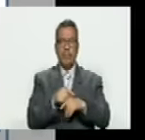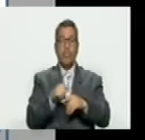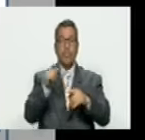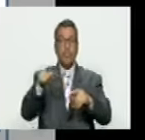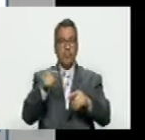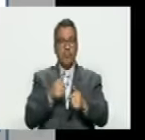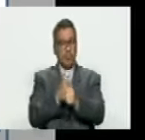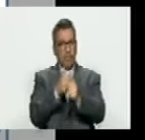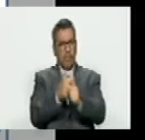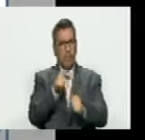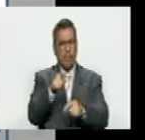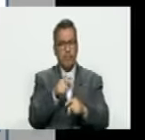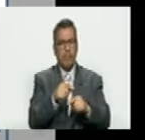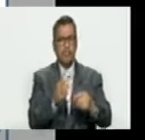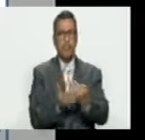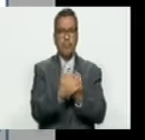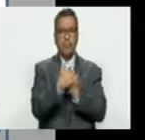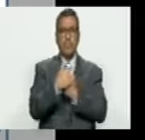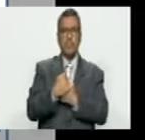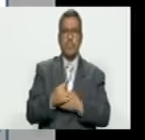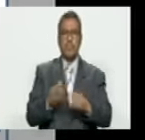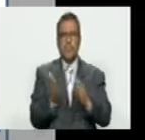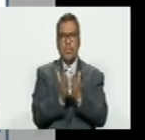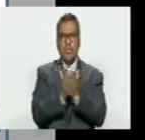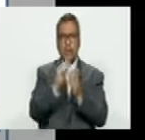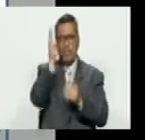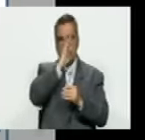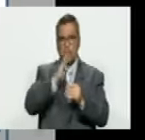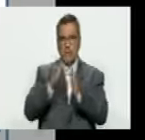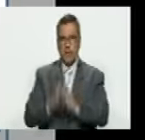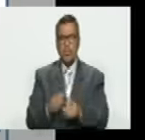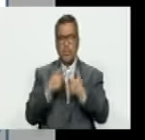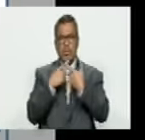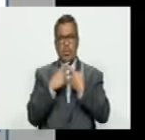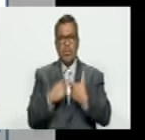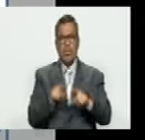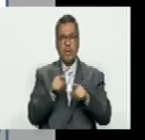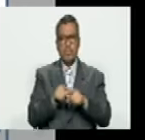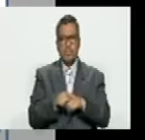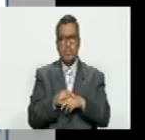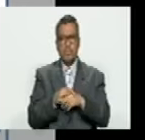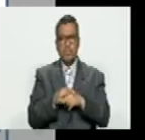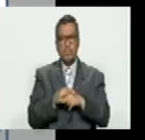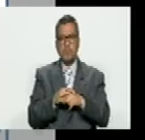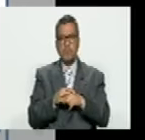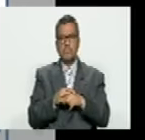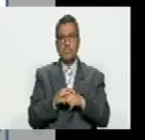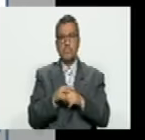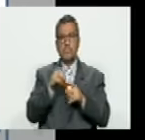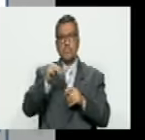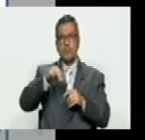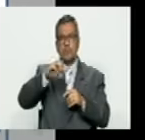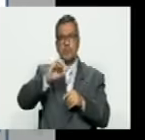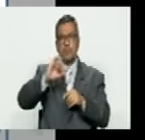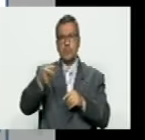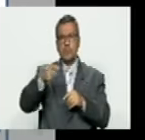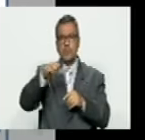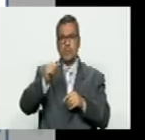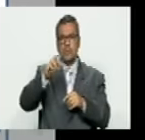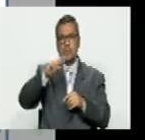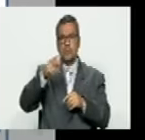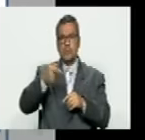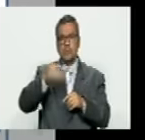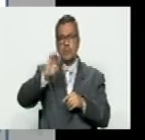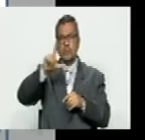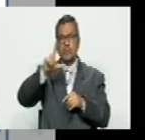lo va a perseguir y entonces él se oculta un académico brasileño pero en Michigan que se llama Rafael